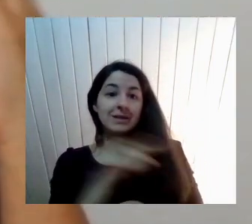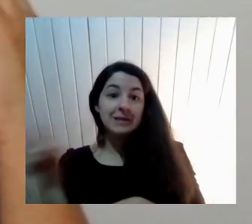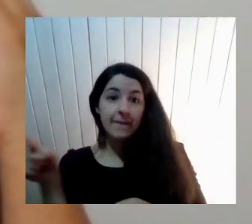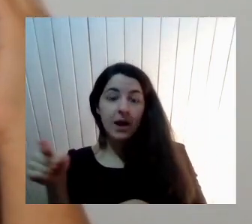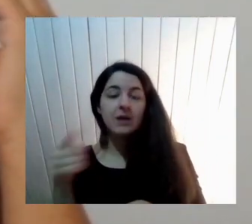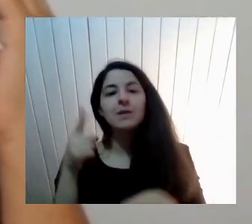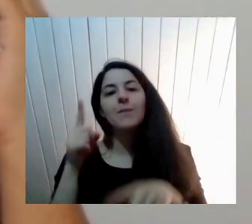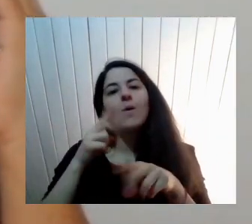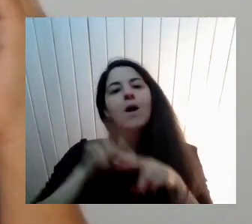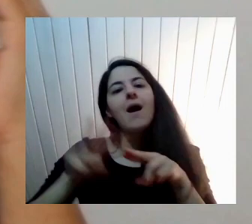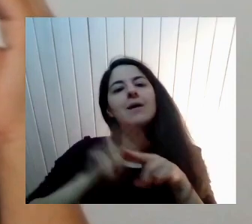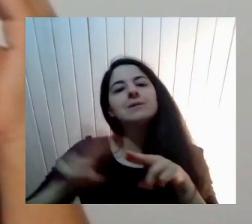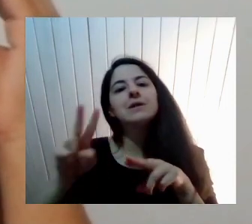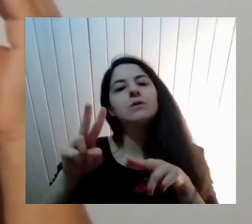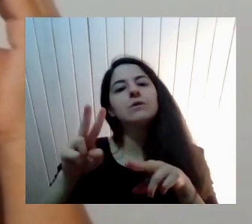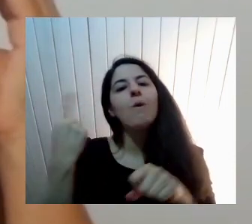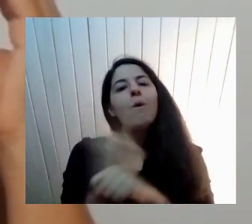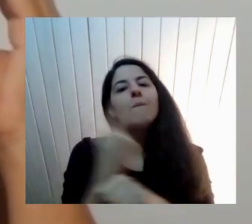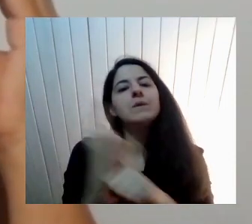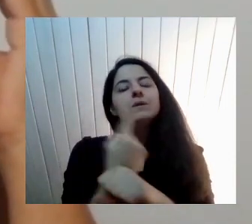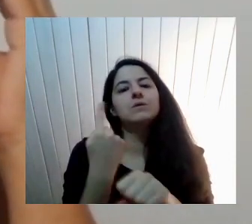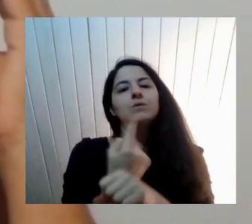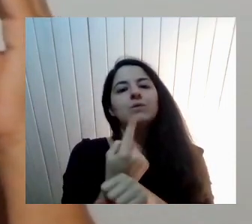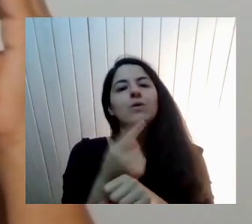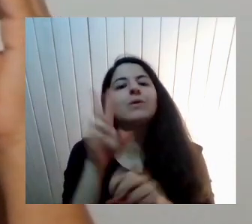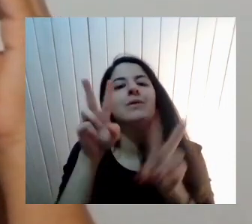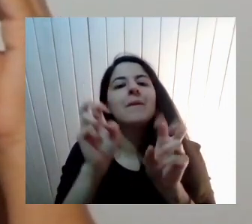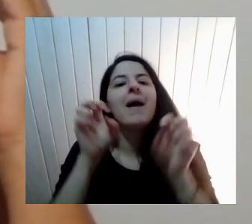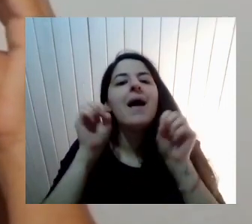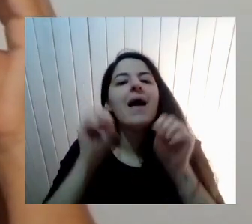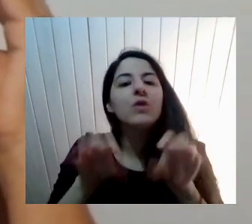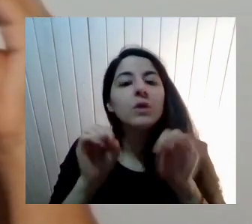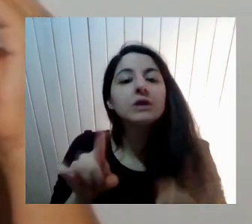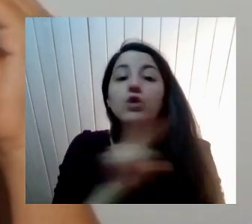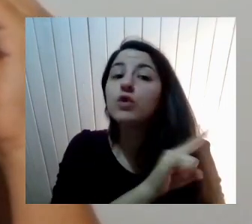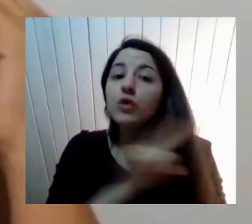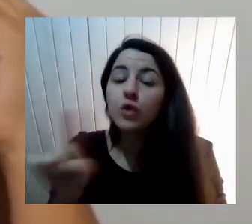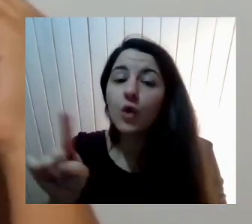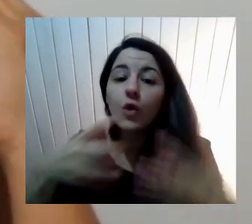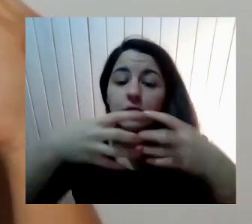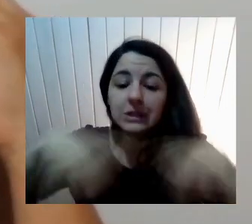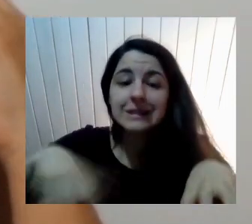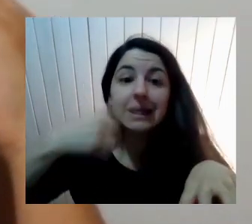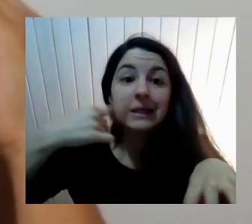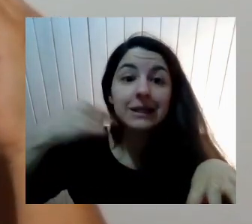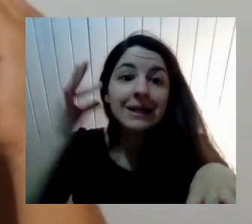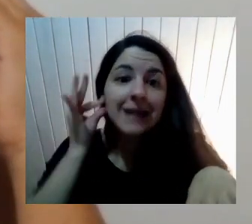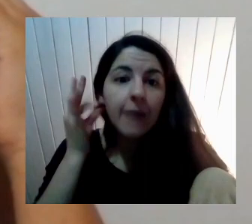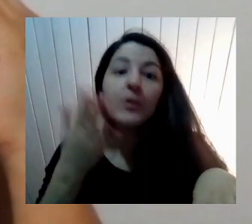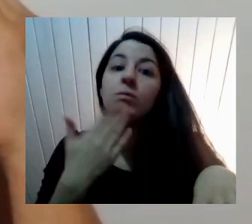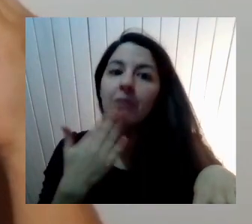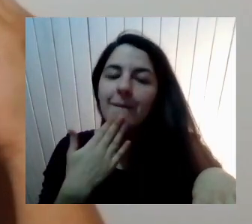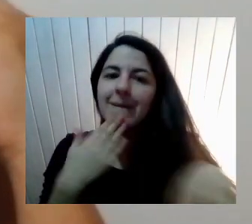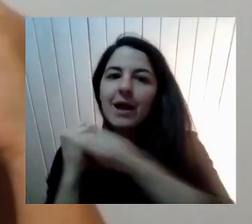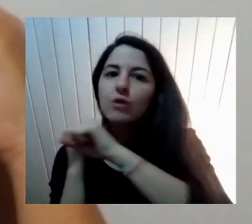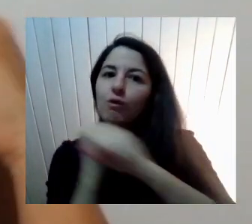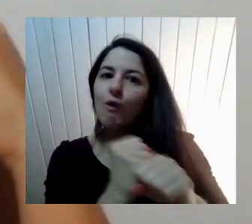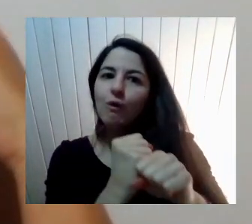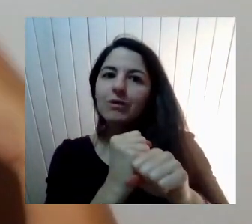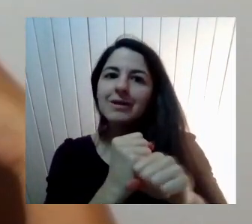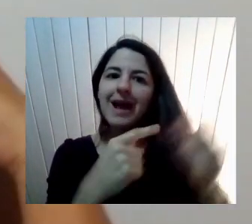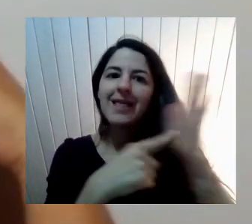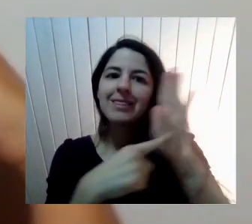No Sexista Y Antiracista Que Era Una Educación Que No La Hemos Pensado Sobre Todo En Un Momento Tan Crítico Donde